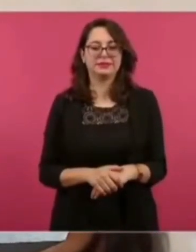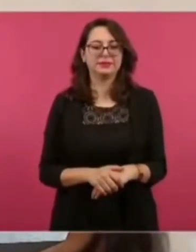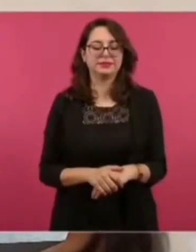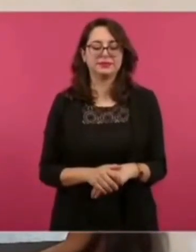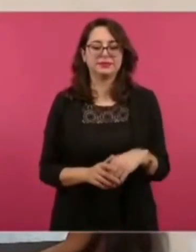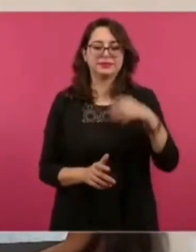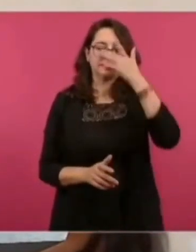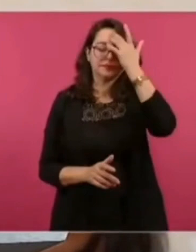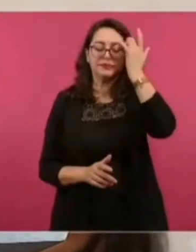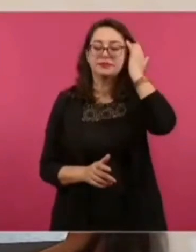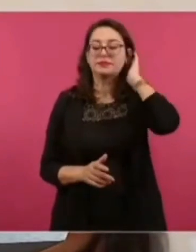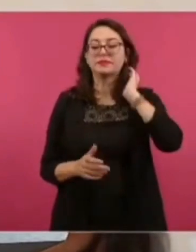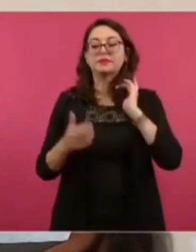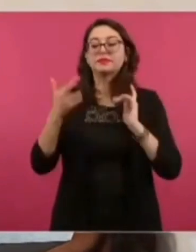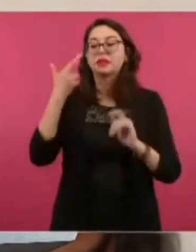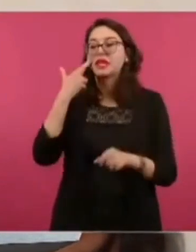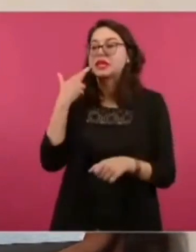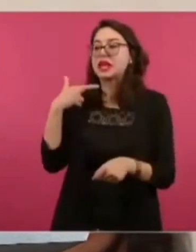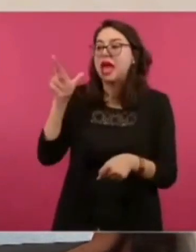ladrón